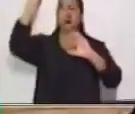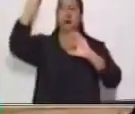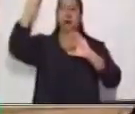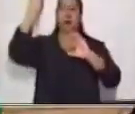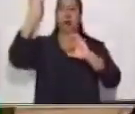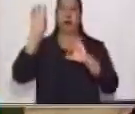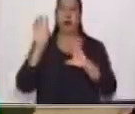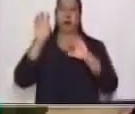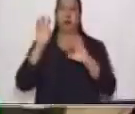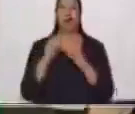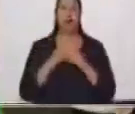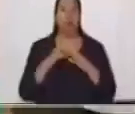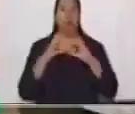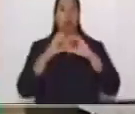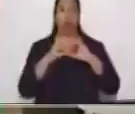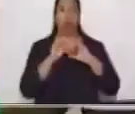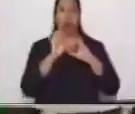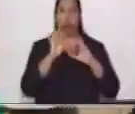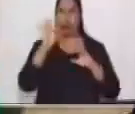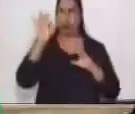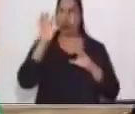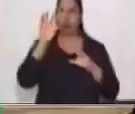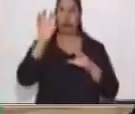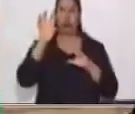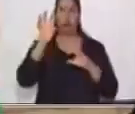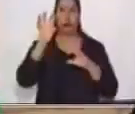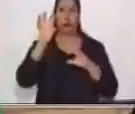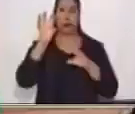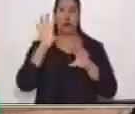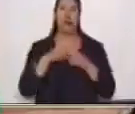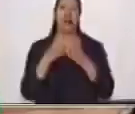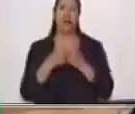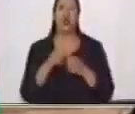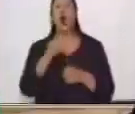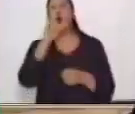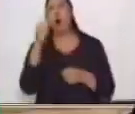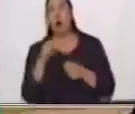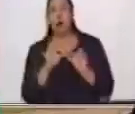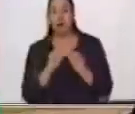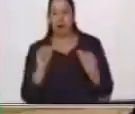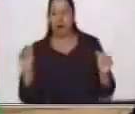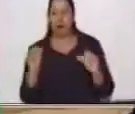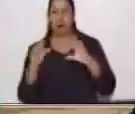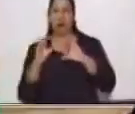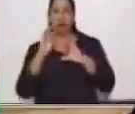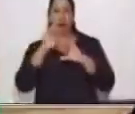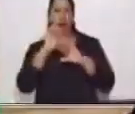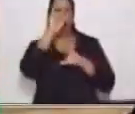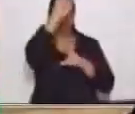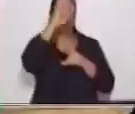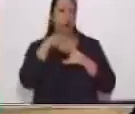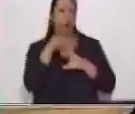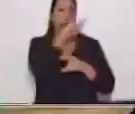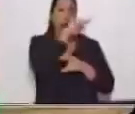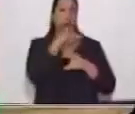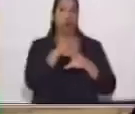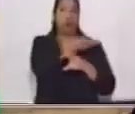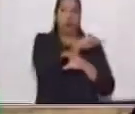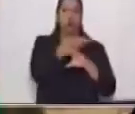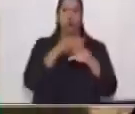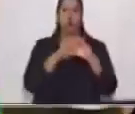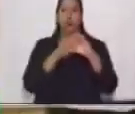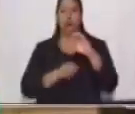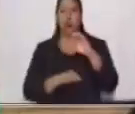¿Te has dado cuenta? Y posteriormente tendría que hacerle otra línea que lo una con los estilos de peinado y otro con su ejemplo. Estoy